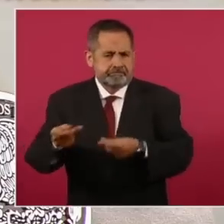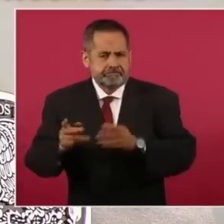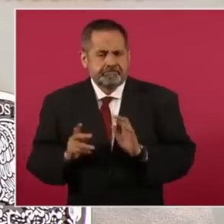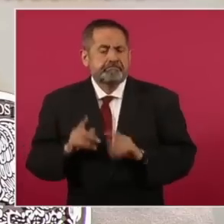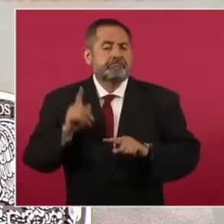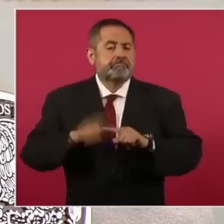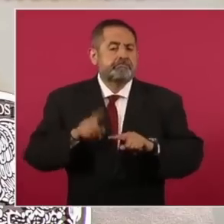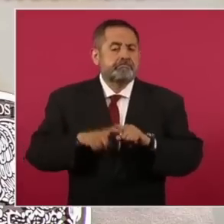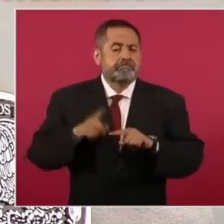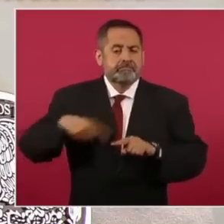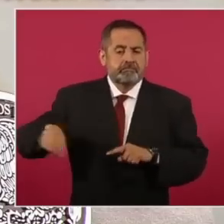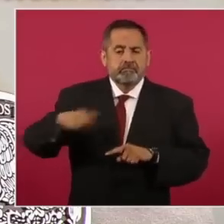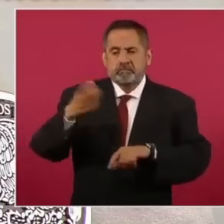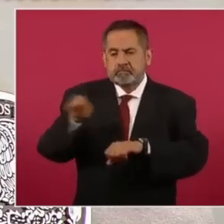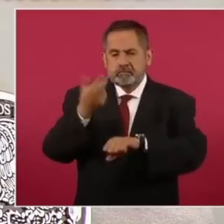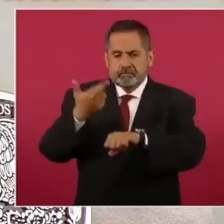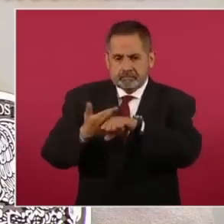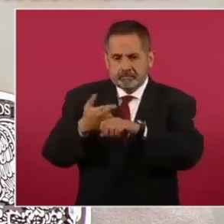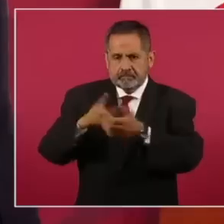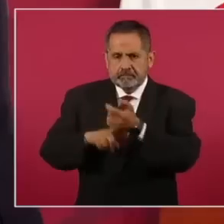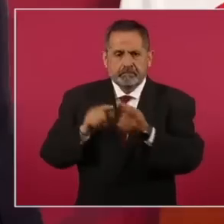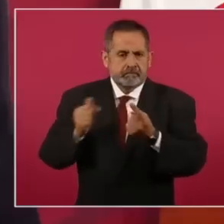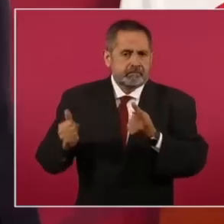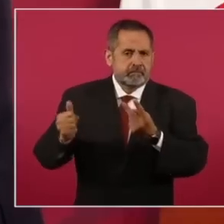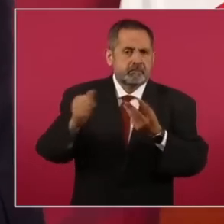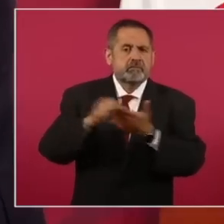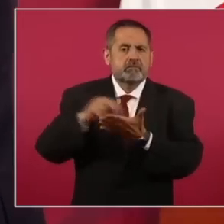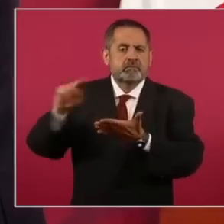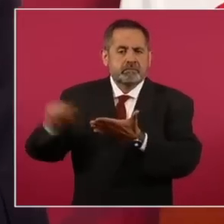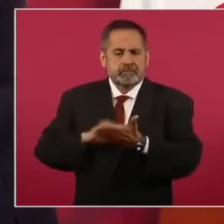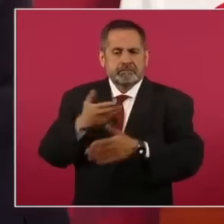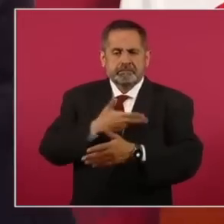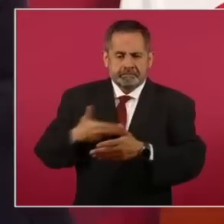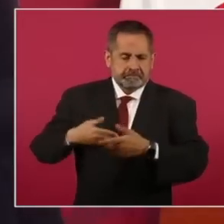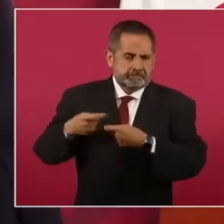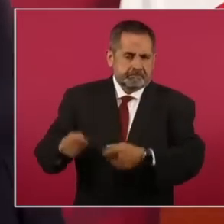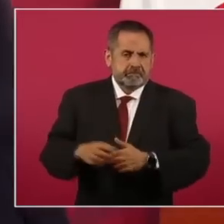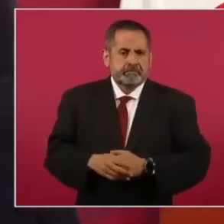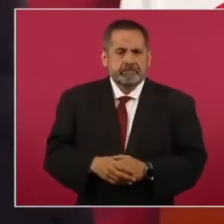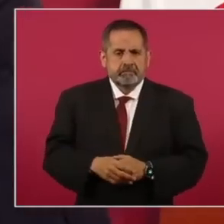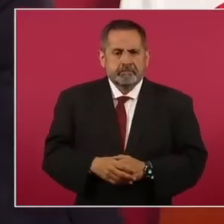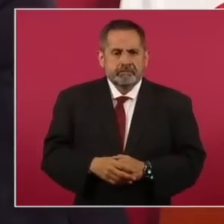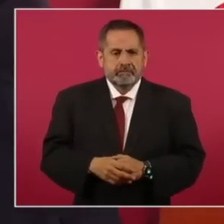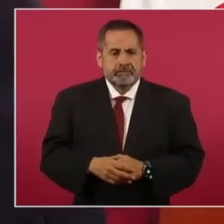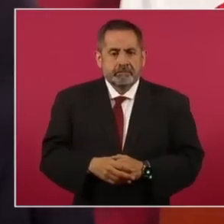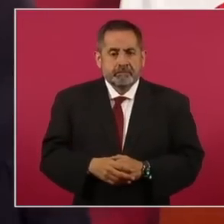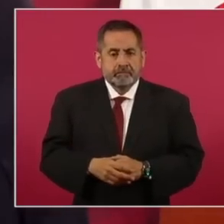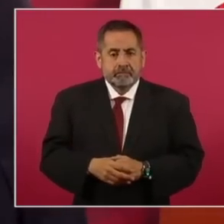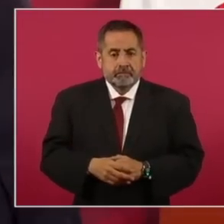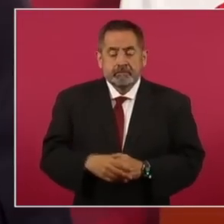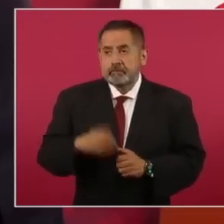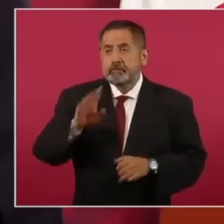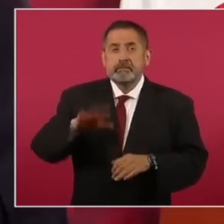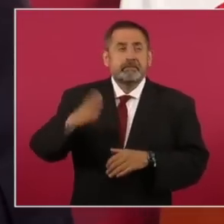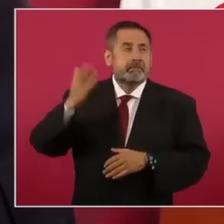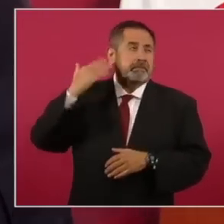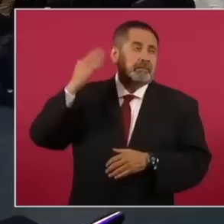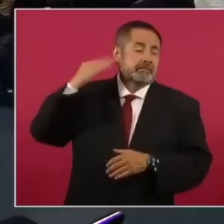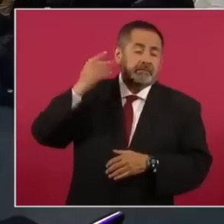ejercidas por los secretarios de Estado con la firma del presidente. El primer jefe,